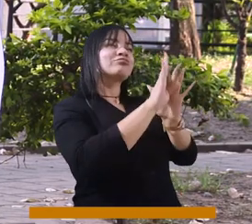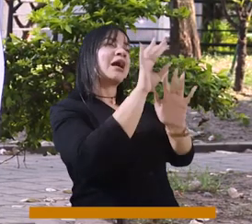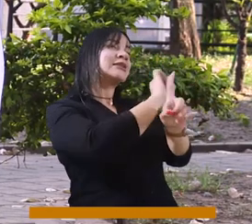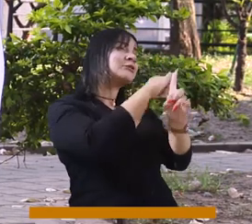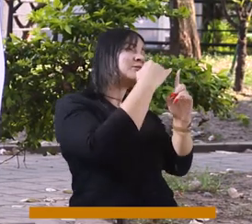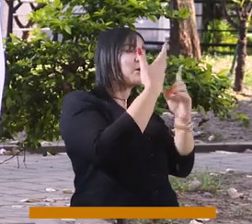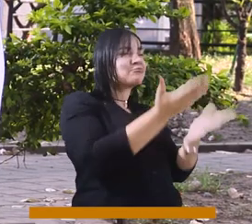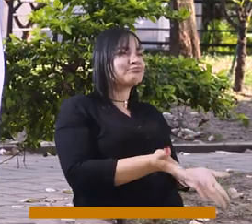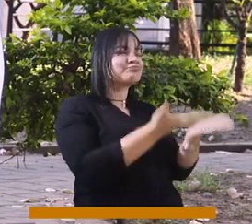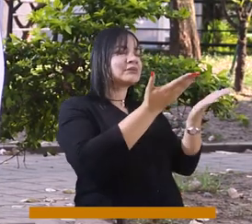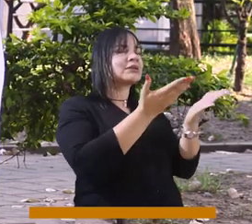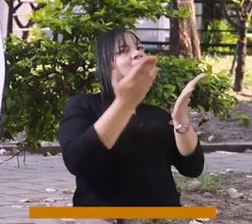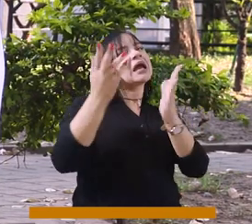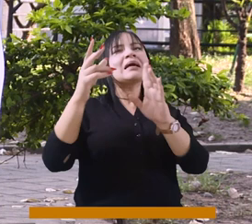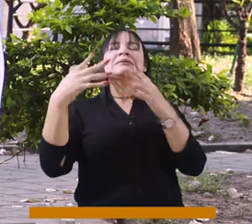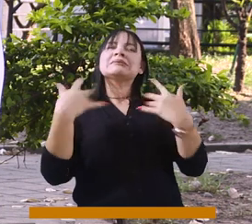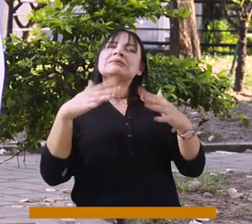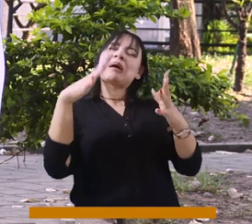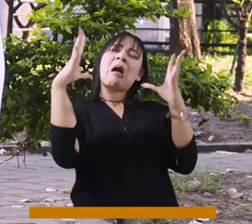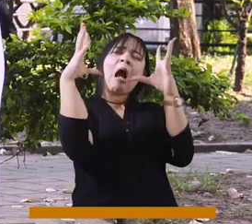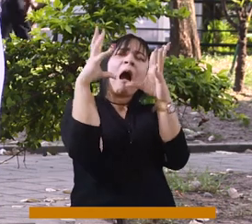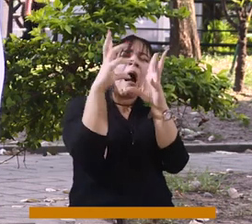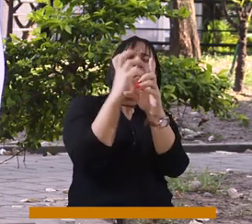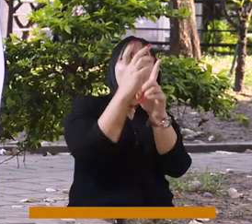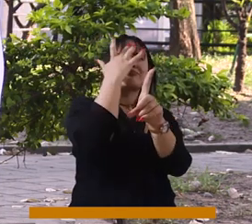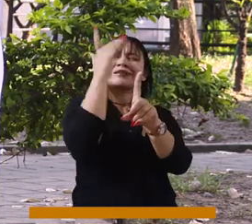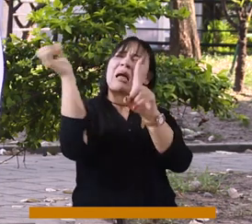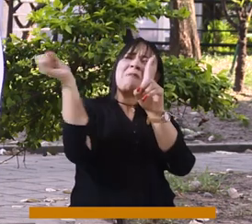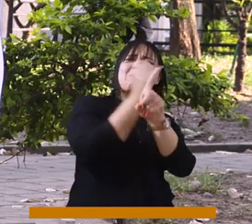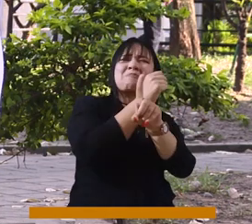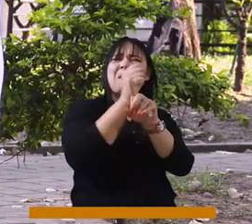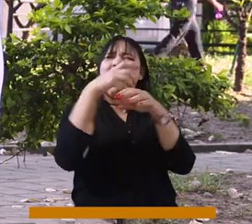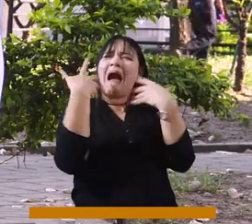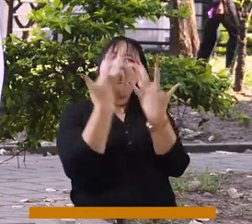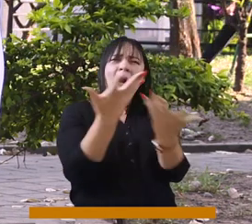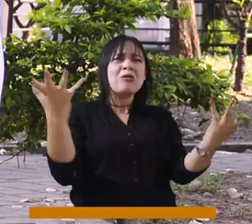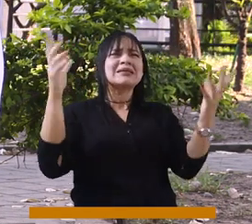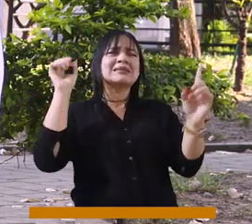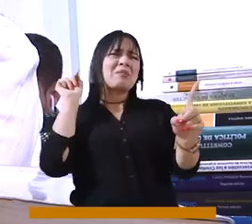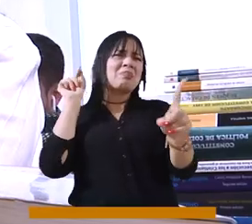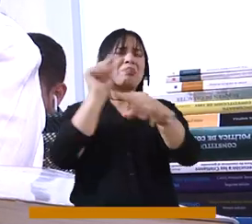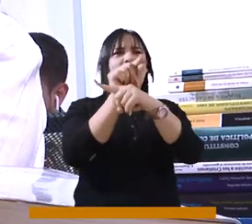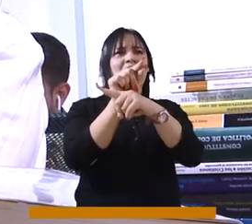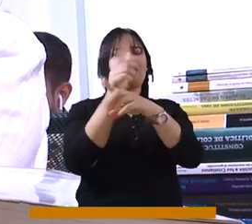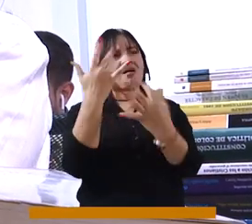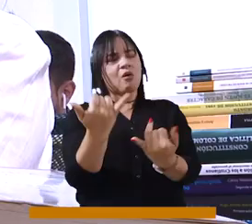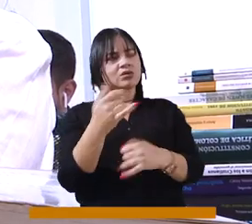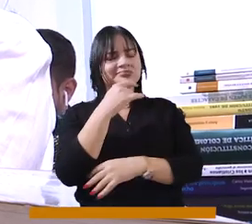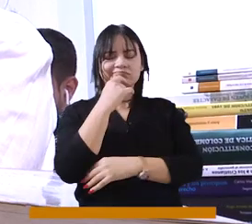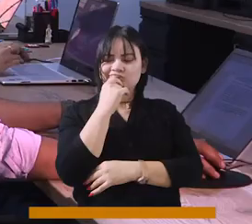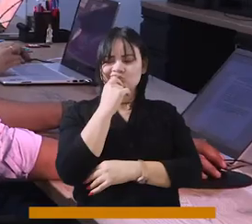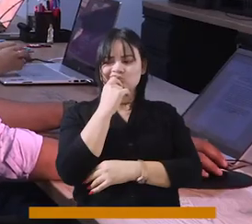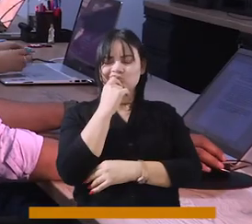desarrollo y la prosperidad de la sociedad, pero también sombras porque vemos que son muchos los ataques a la familia en el mundo actual. Y lo que hacemos